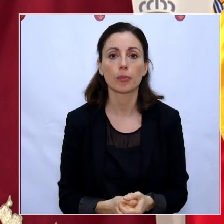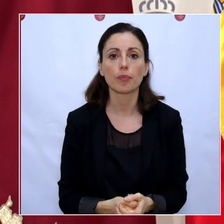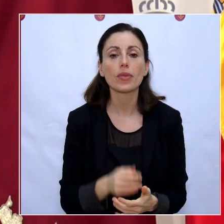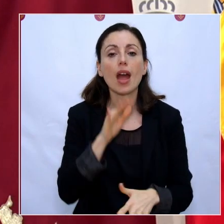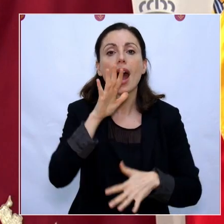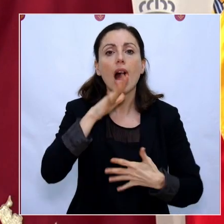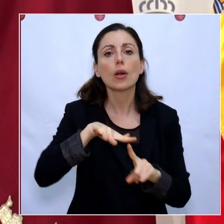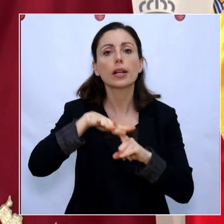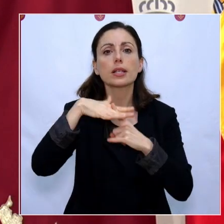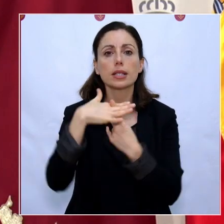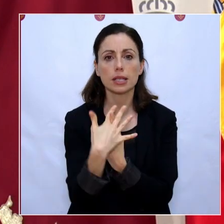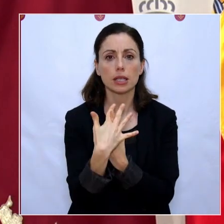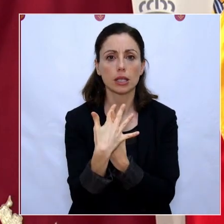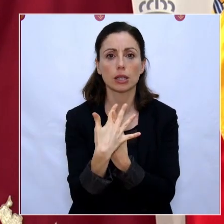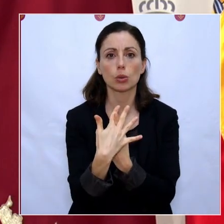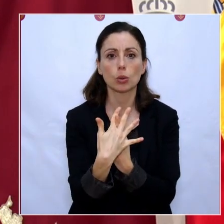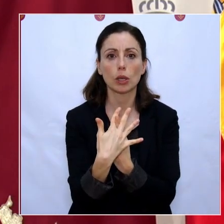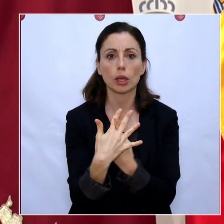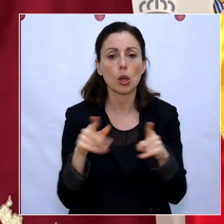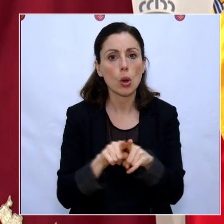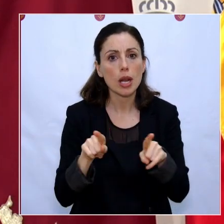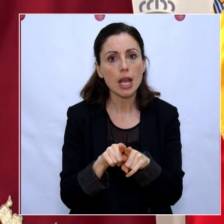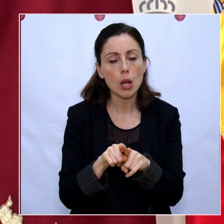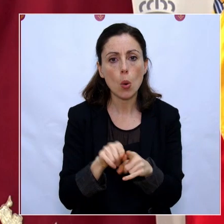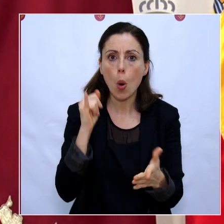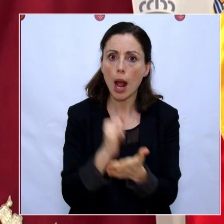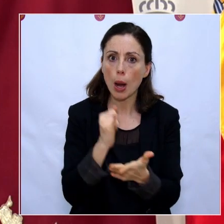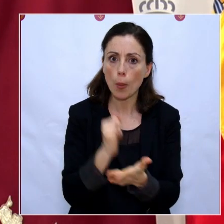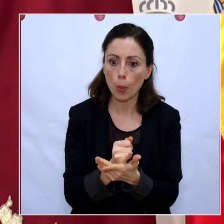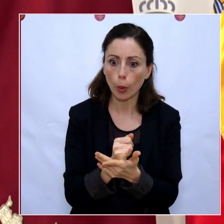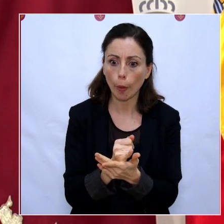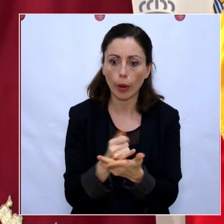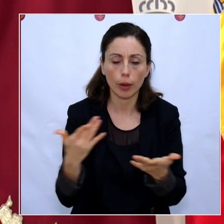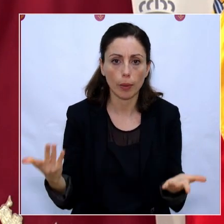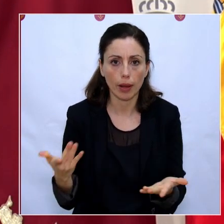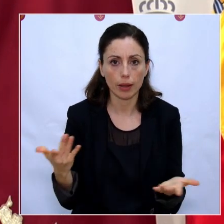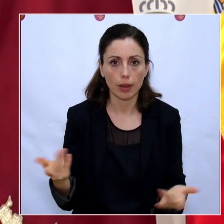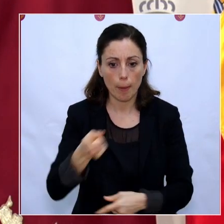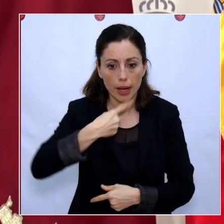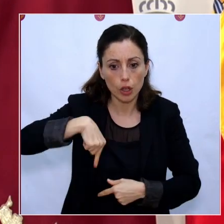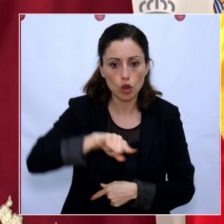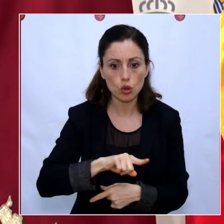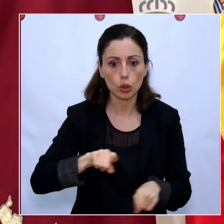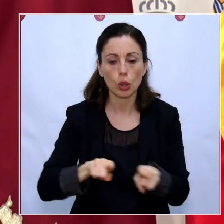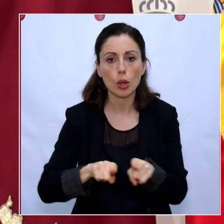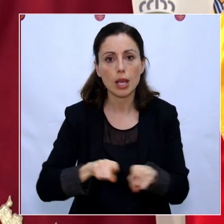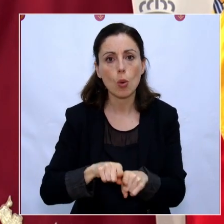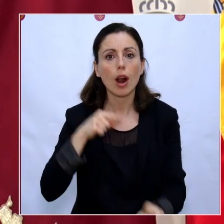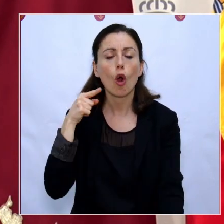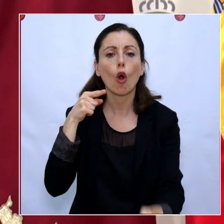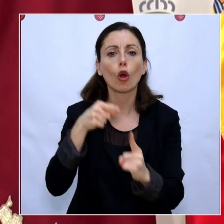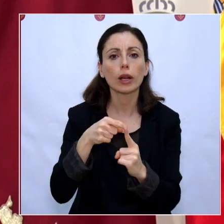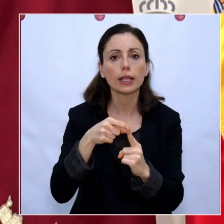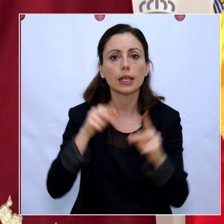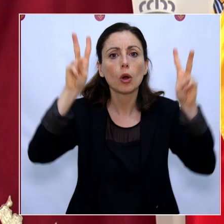Afrontamos una situación que está poniendo a prueba nuestra resistencia, nuestra firmeza para vencer a una pandemia.